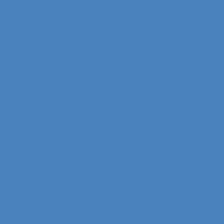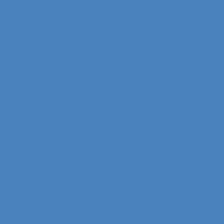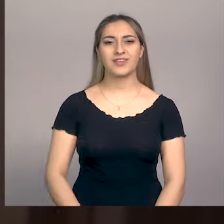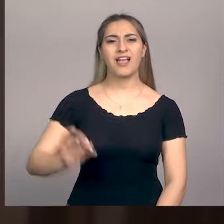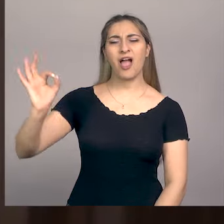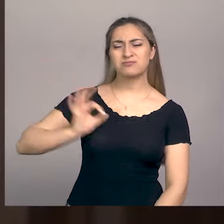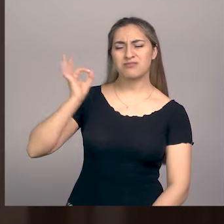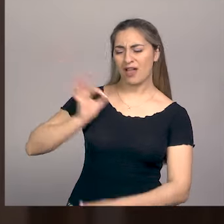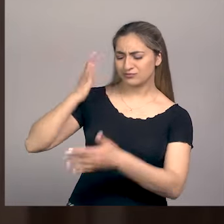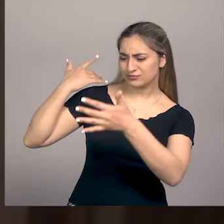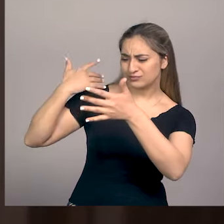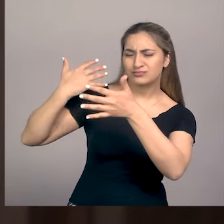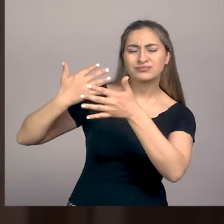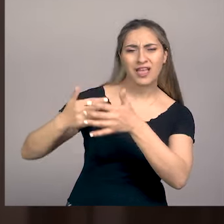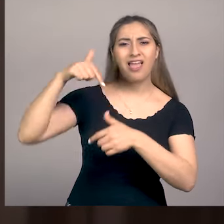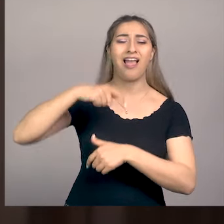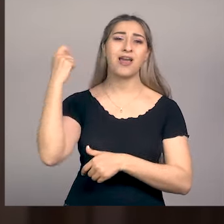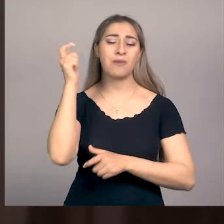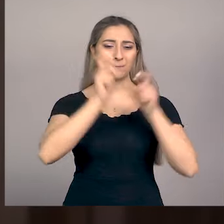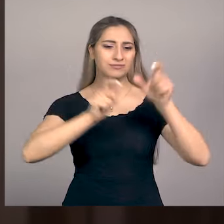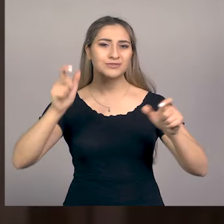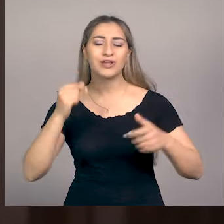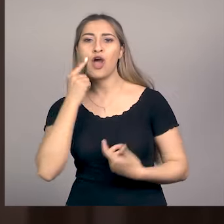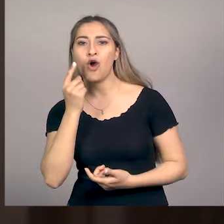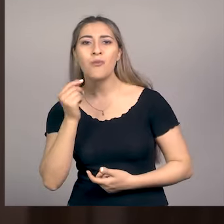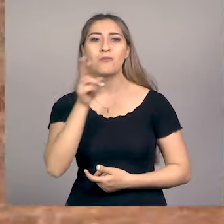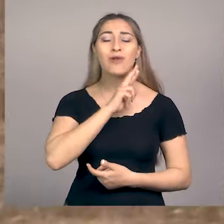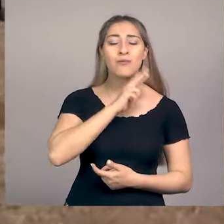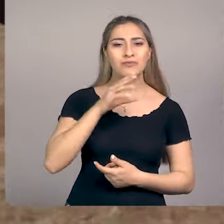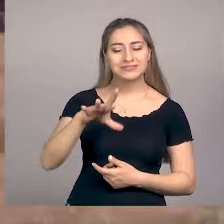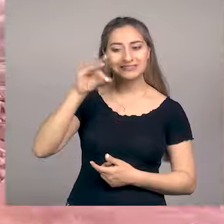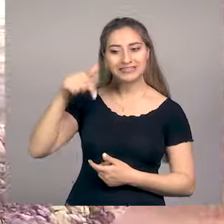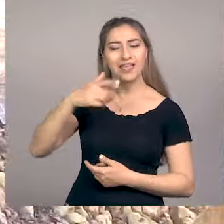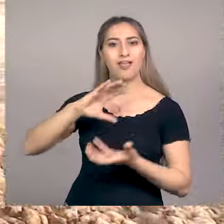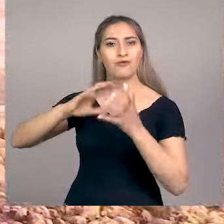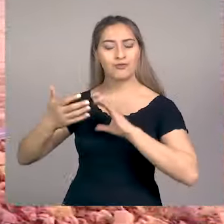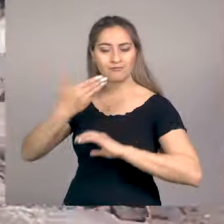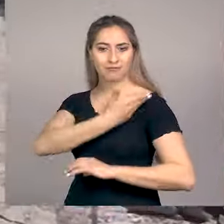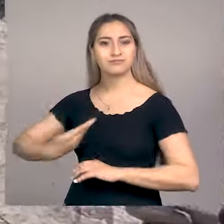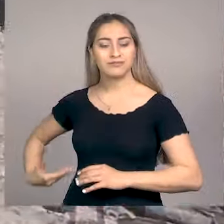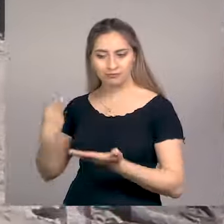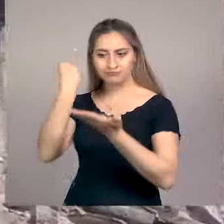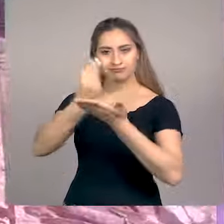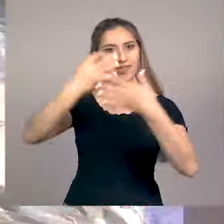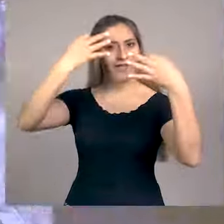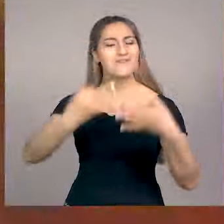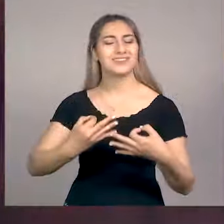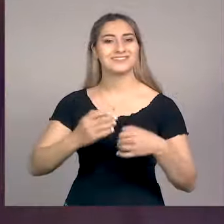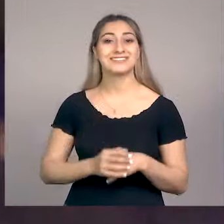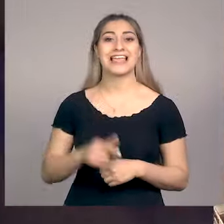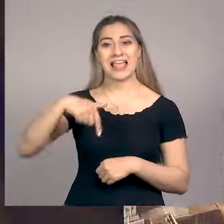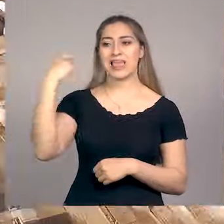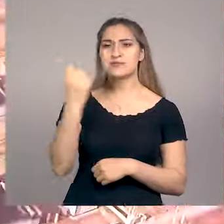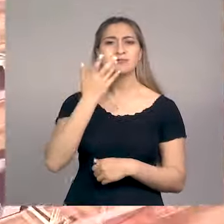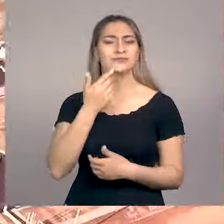Hace años, pampeanas y pampeanos elegimos un modelo de provincia con un estado presente. La pampa que